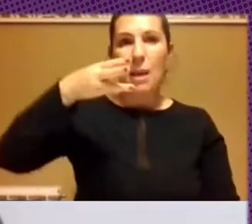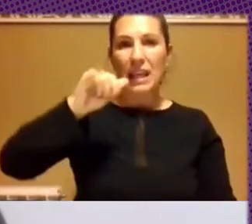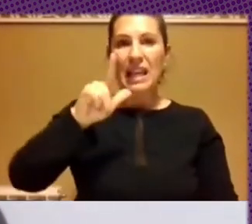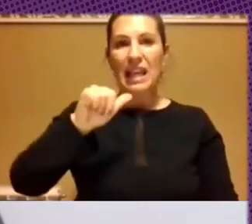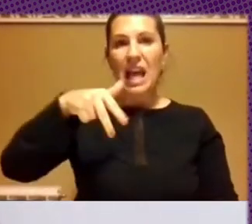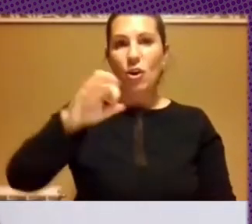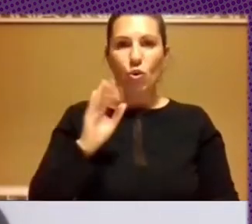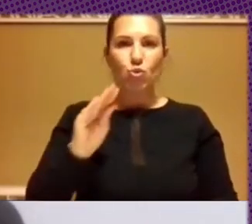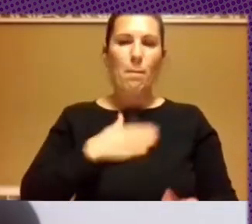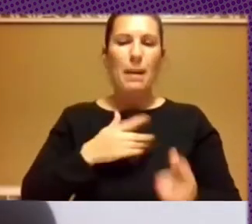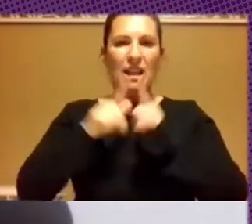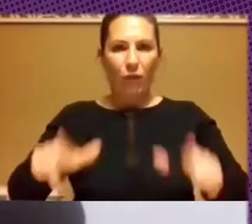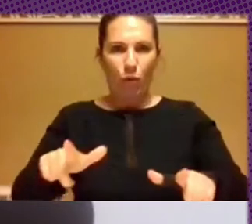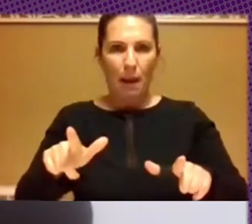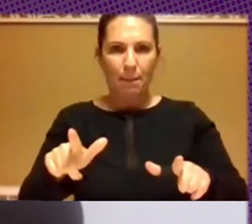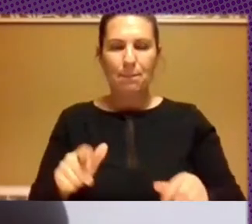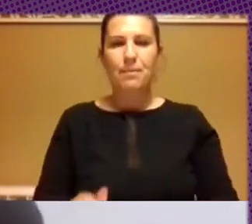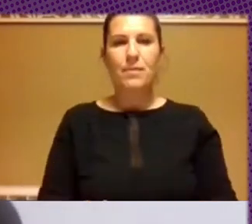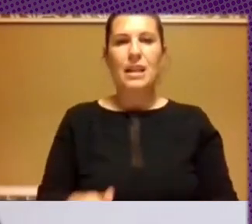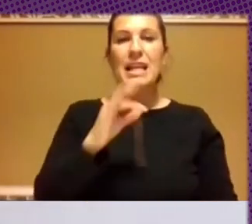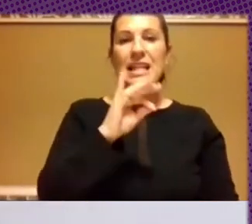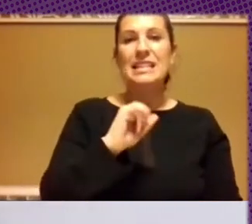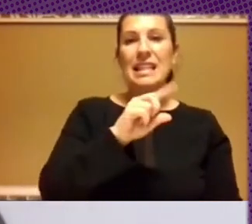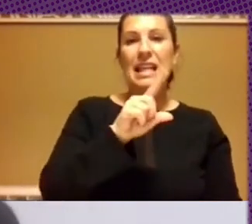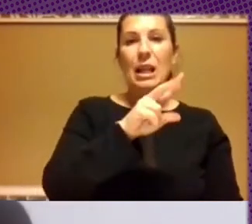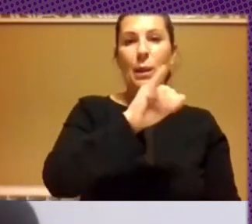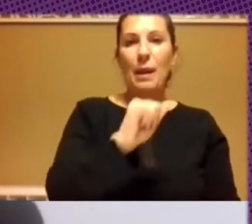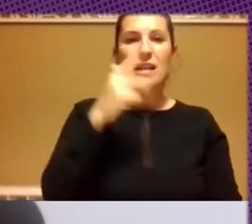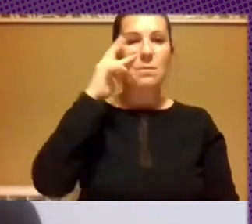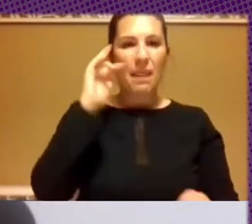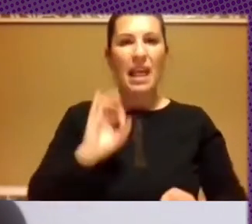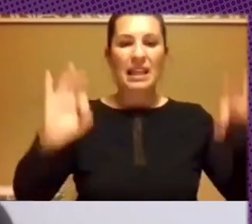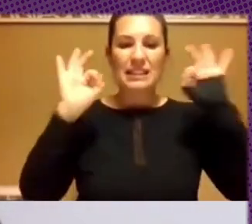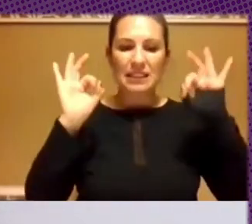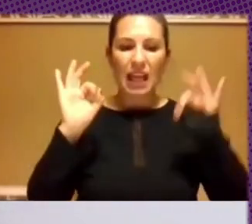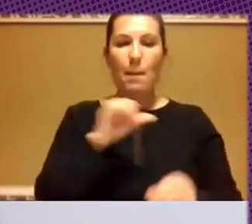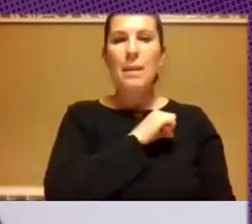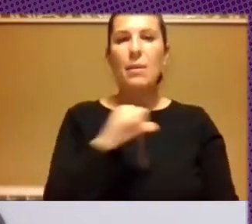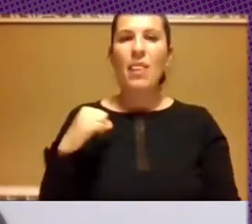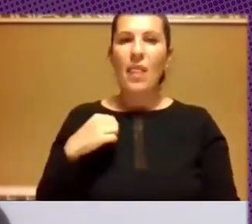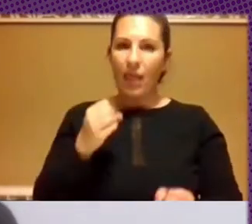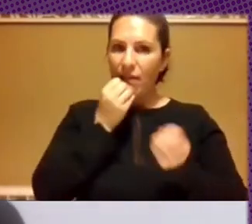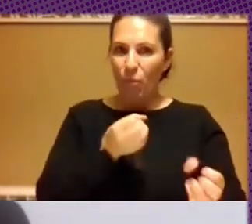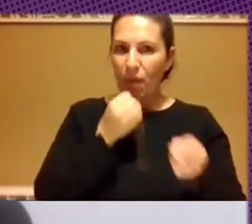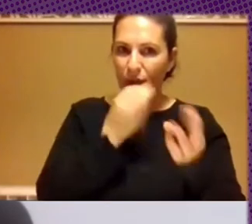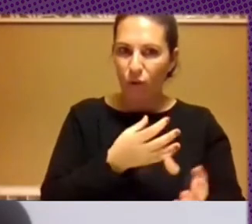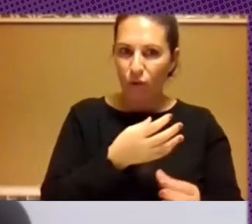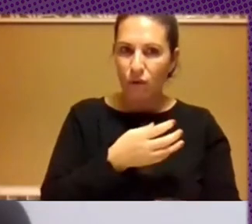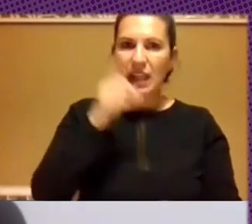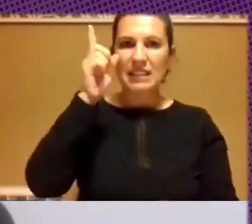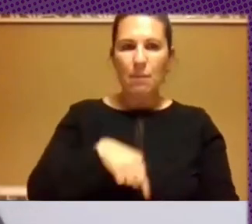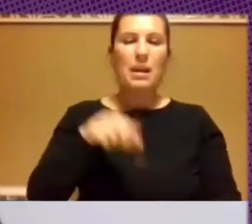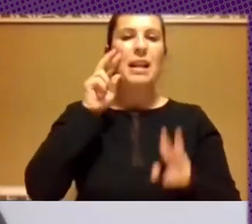está construyendo, bueno. En el caso de Silvia, bueno, ya es especialista en privacidad de la información, es también